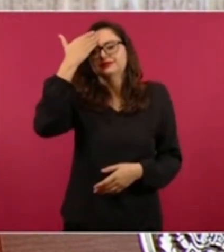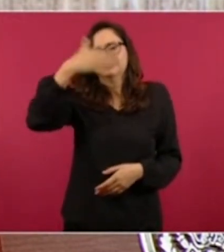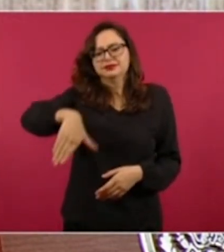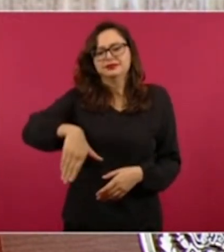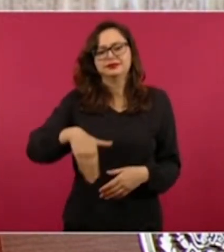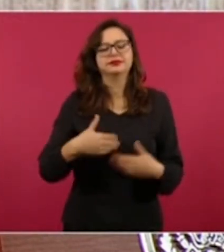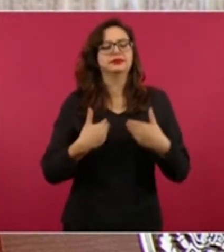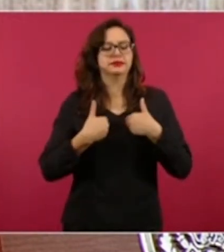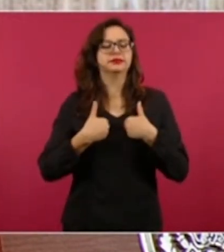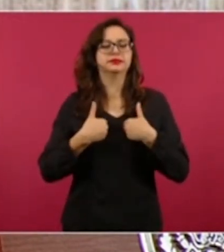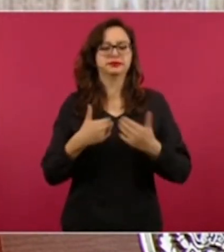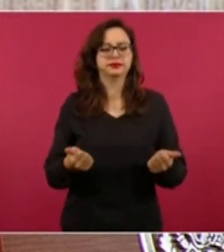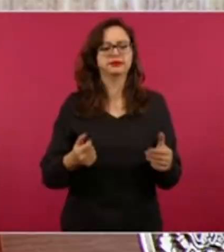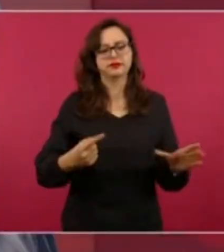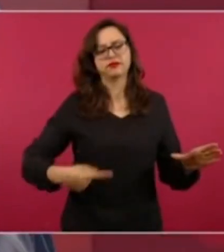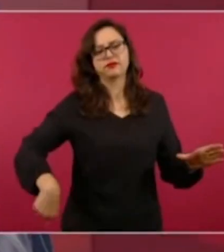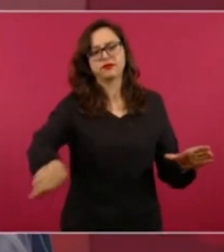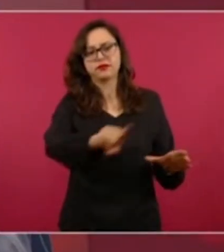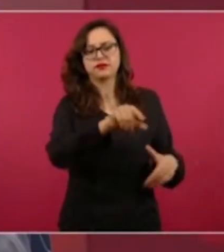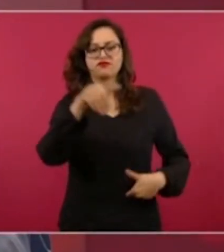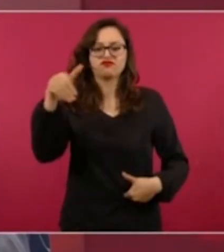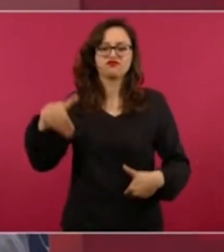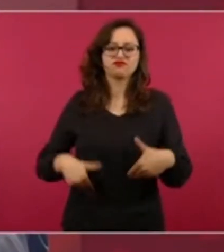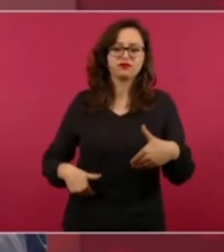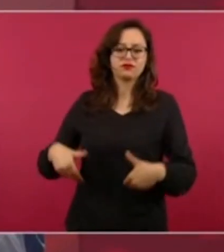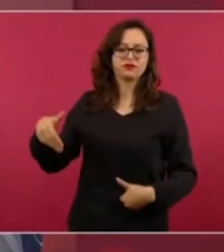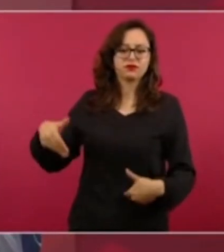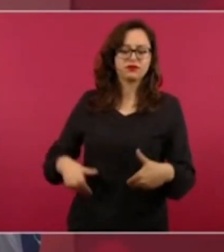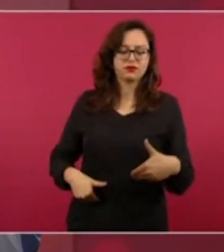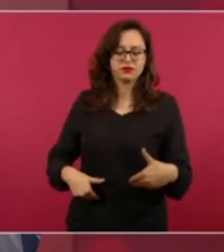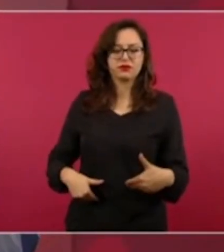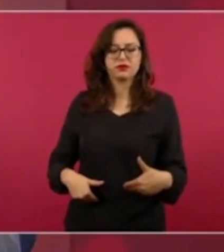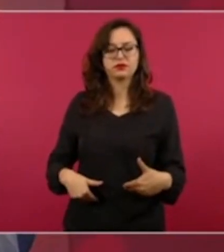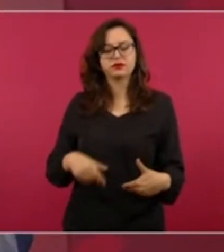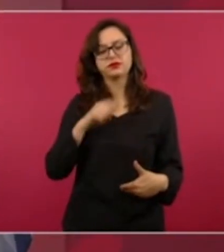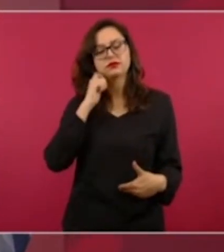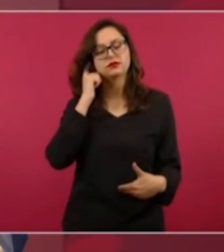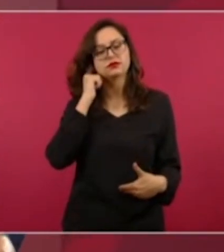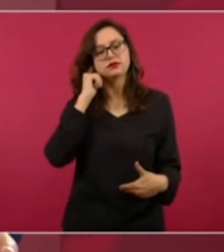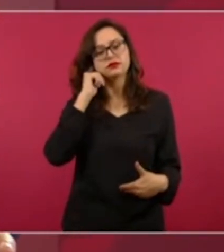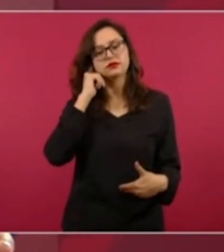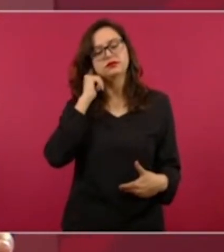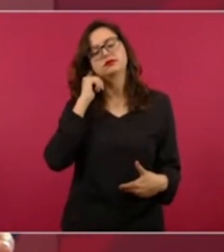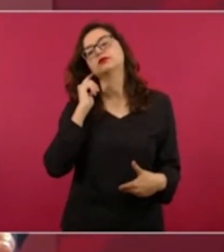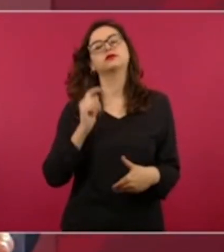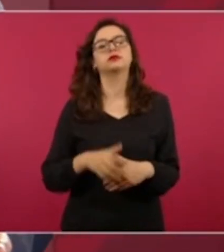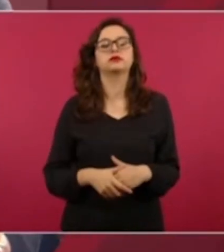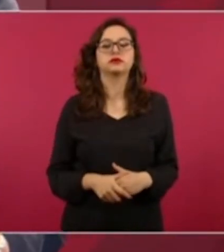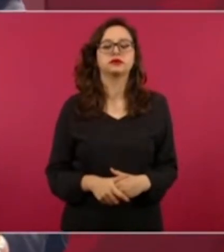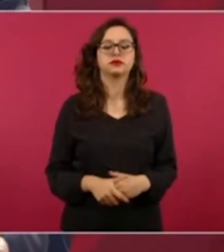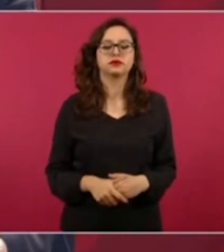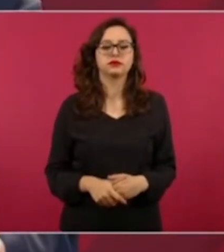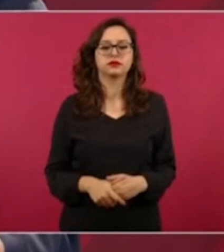Los análisis